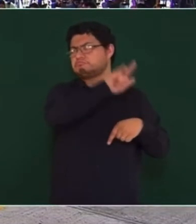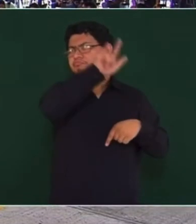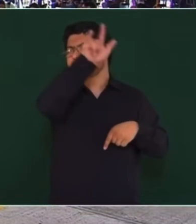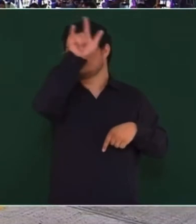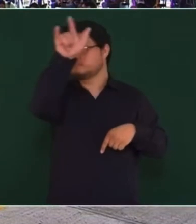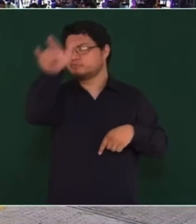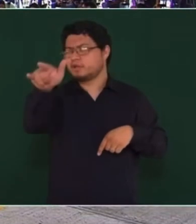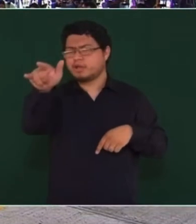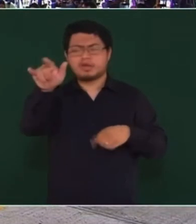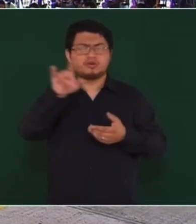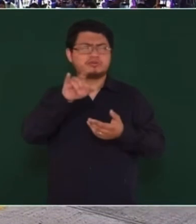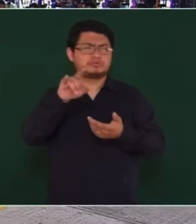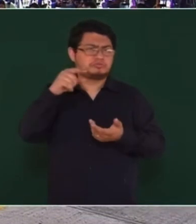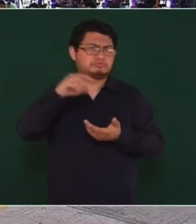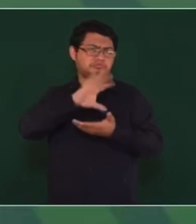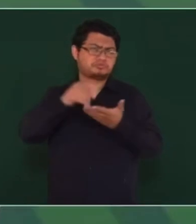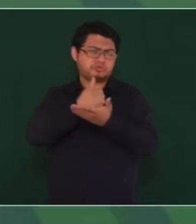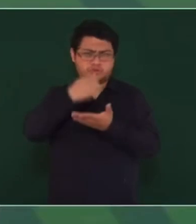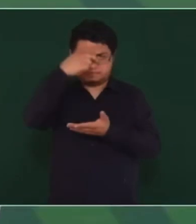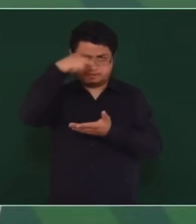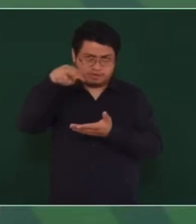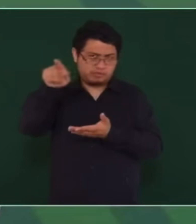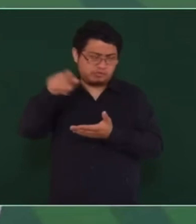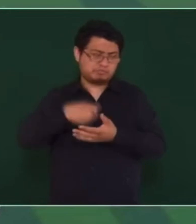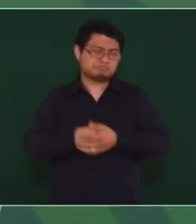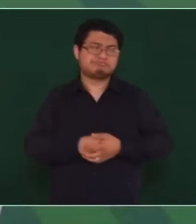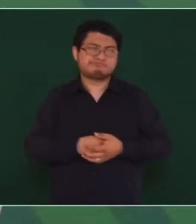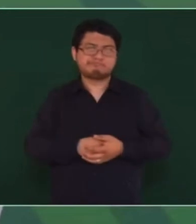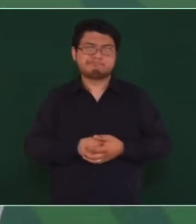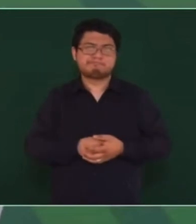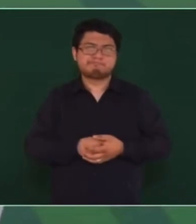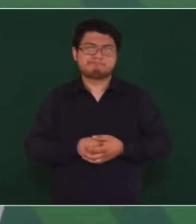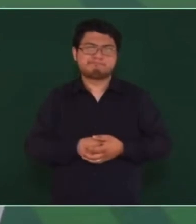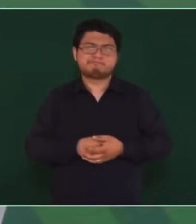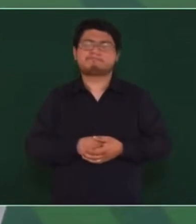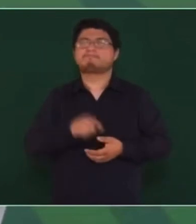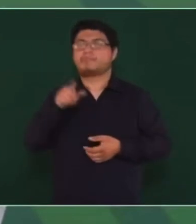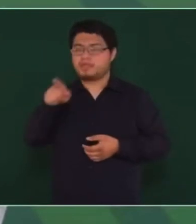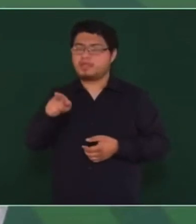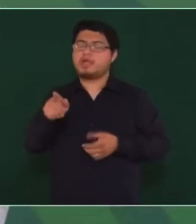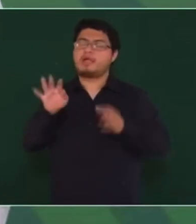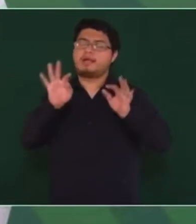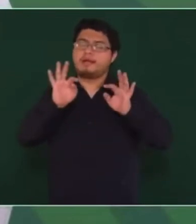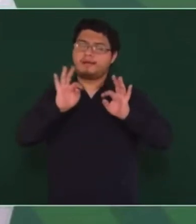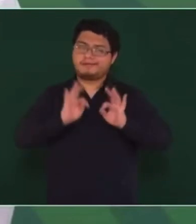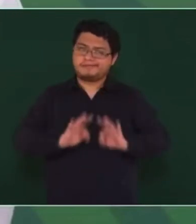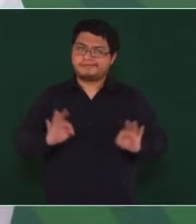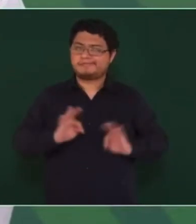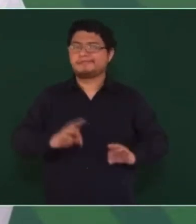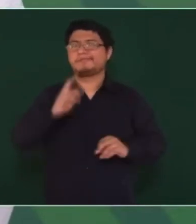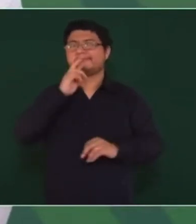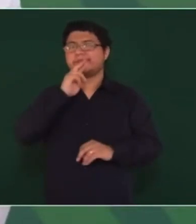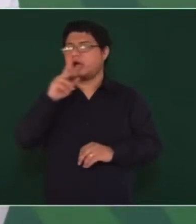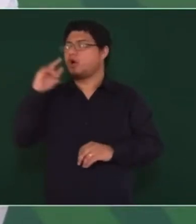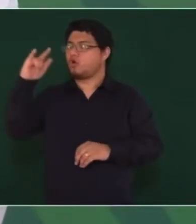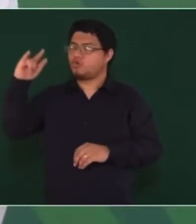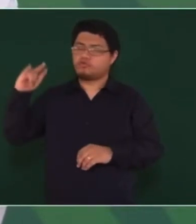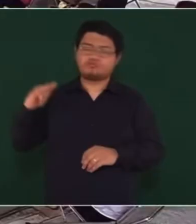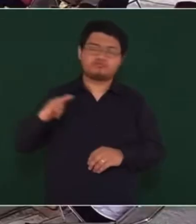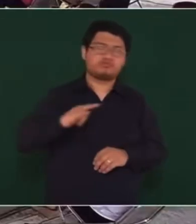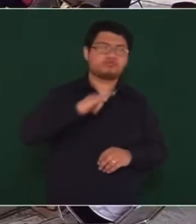o sea, liberar todo lo que tiene que ver con el transporte